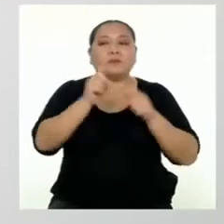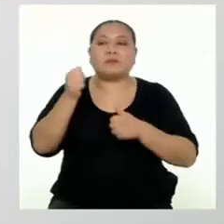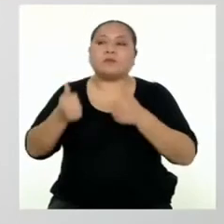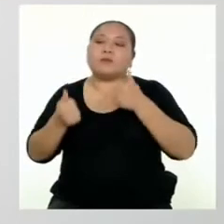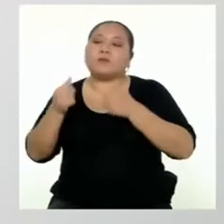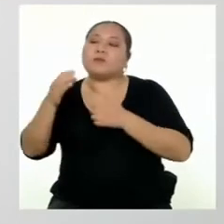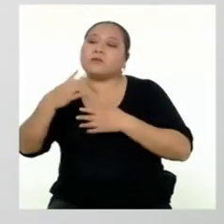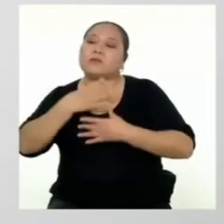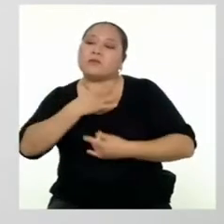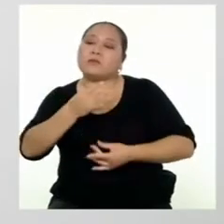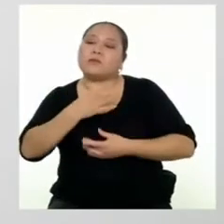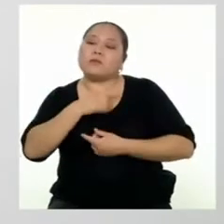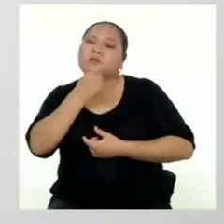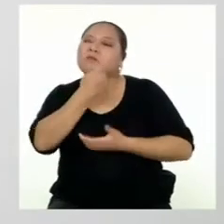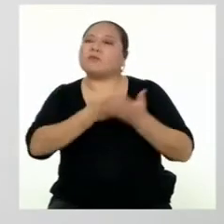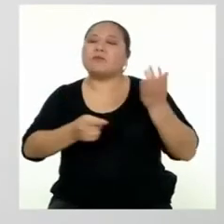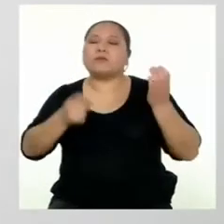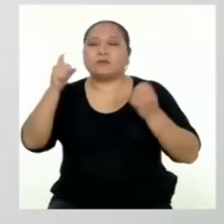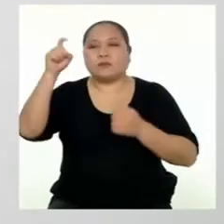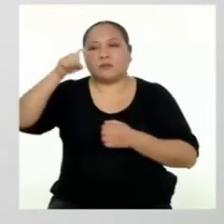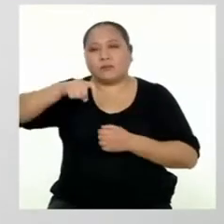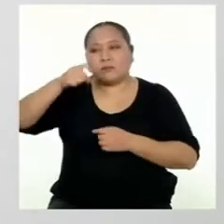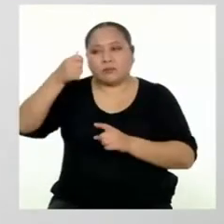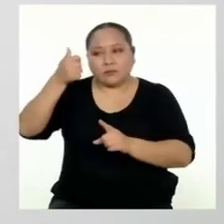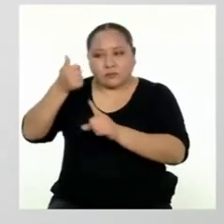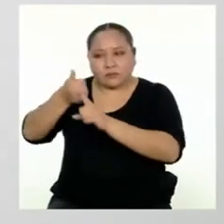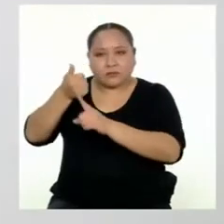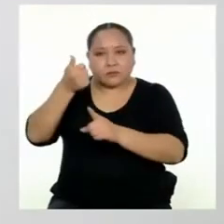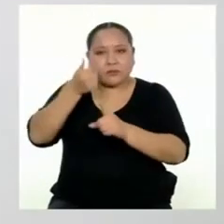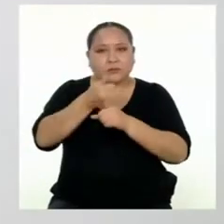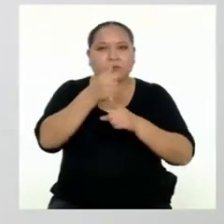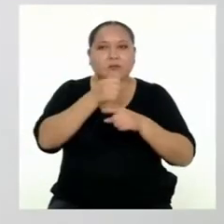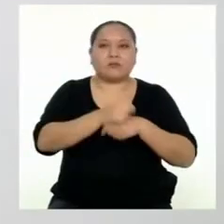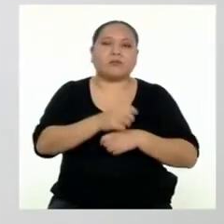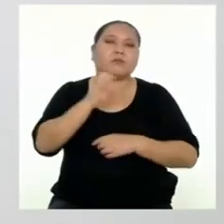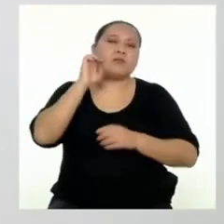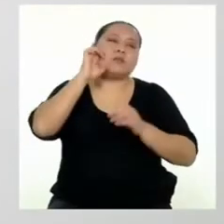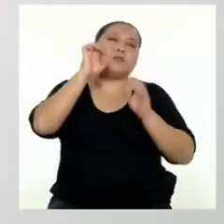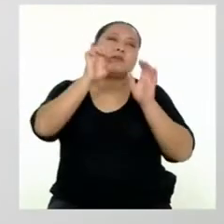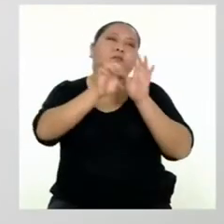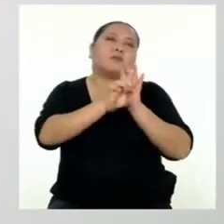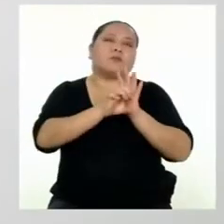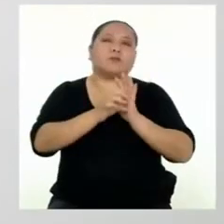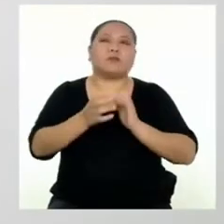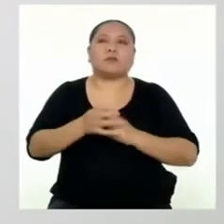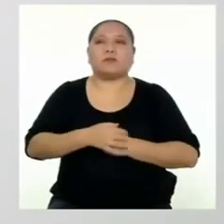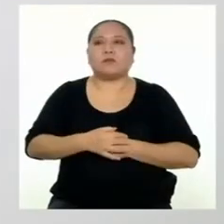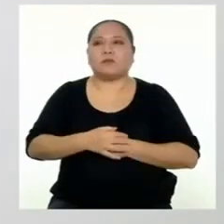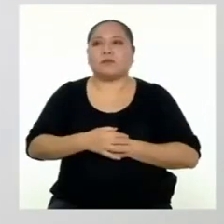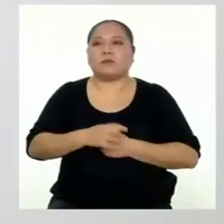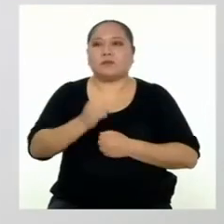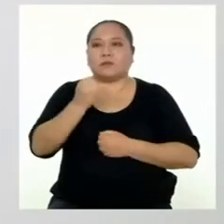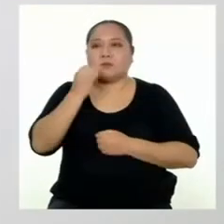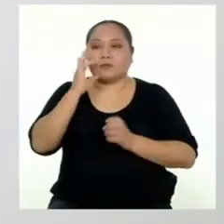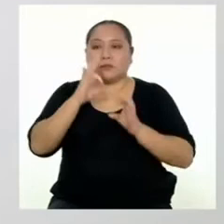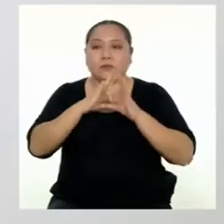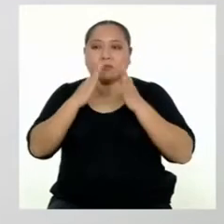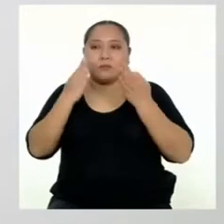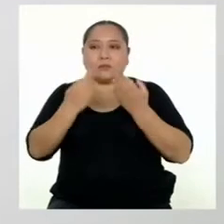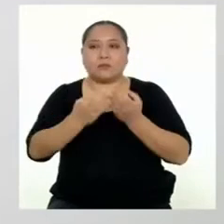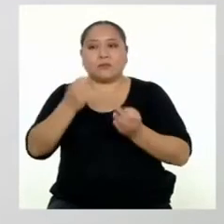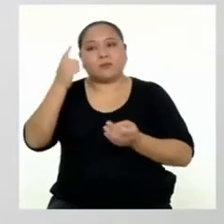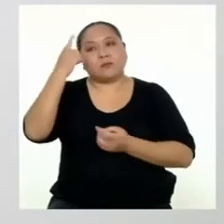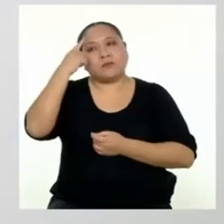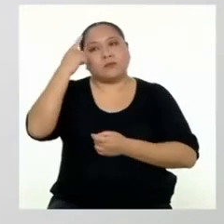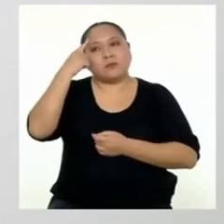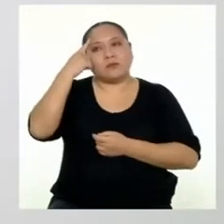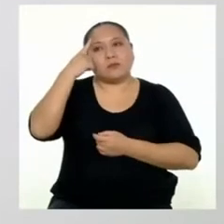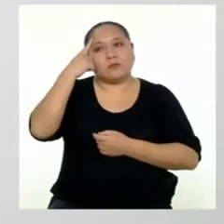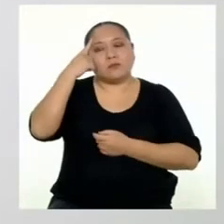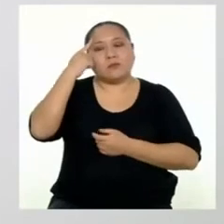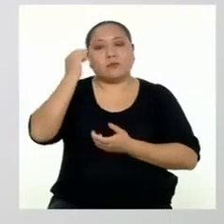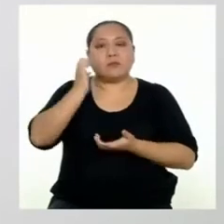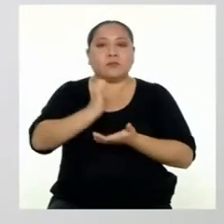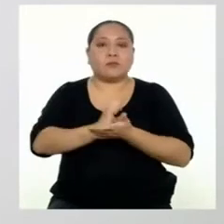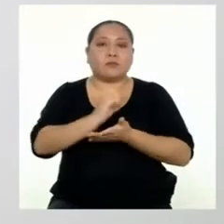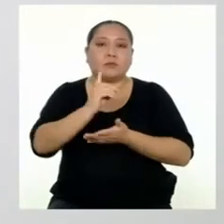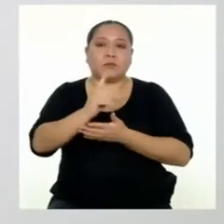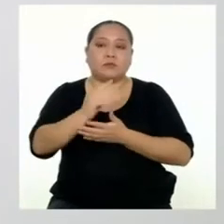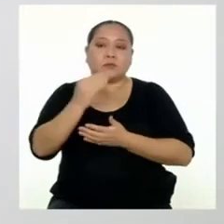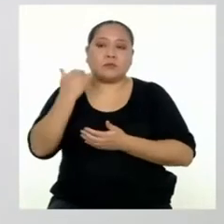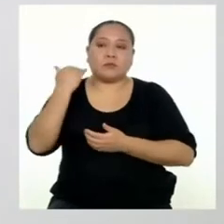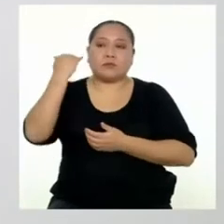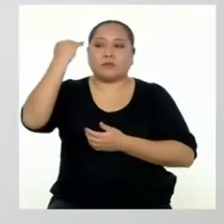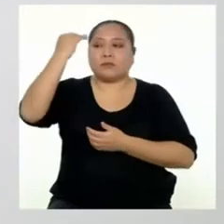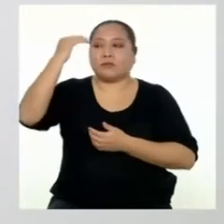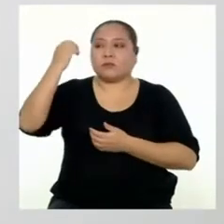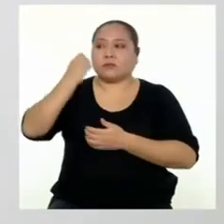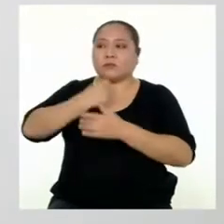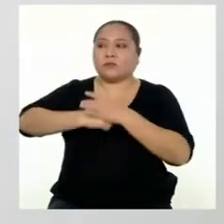intereses y necesidades particulares. Por ejemplo, hay familias que piensan en la educación superior de